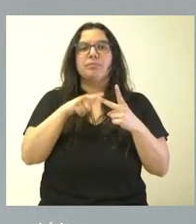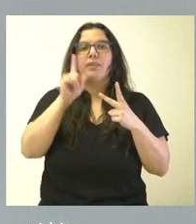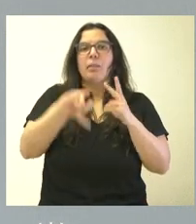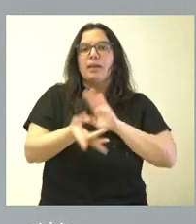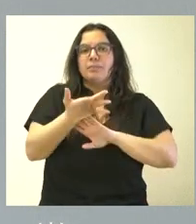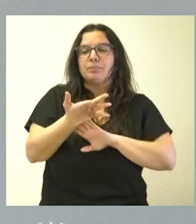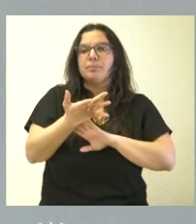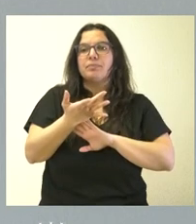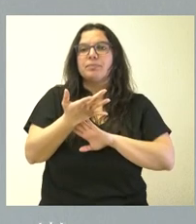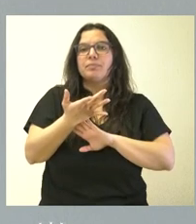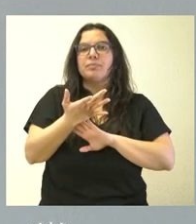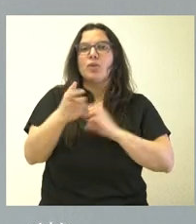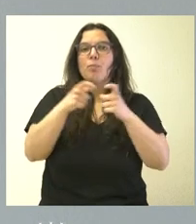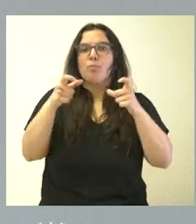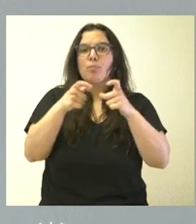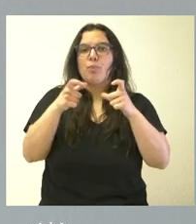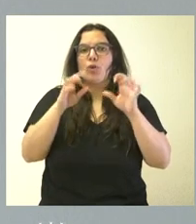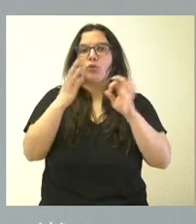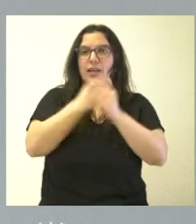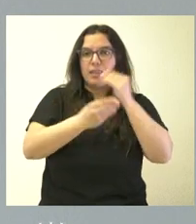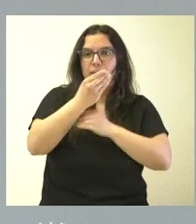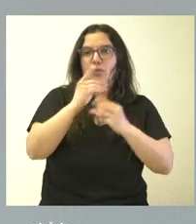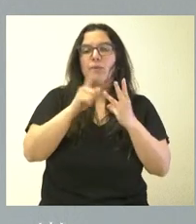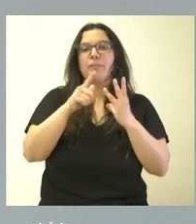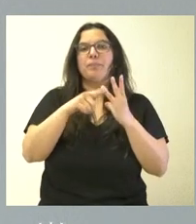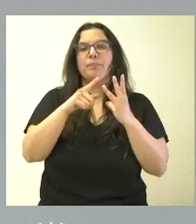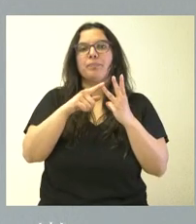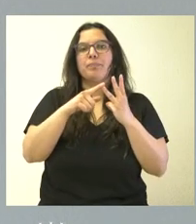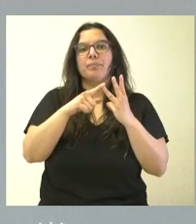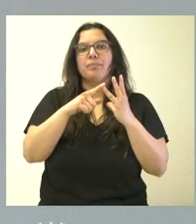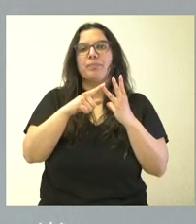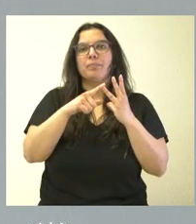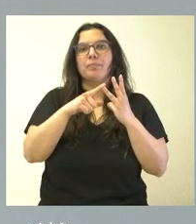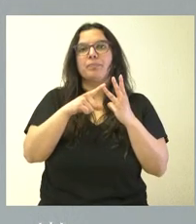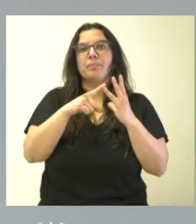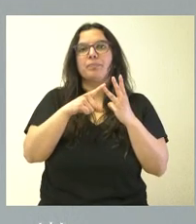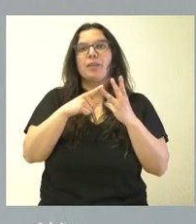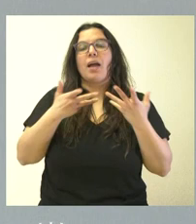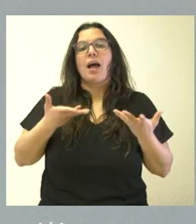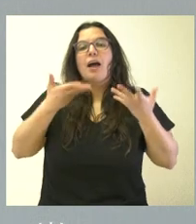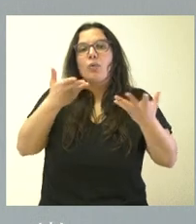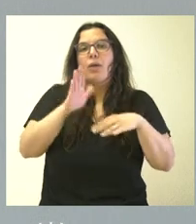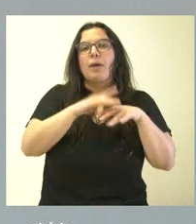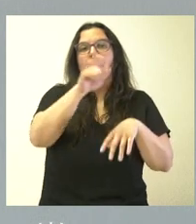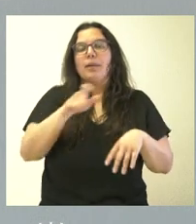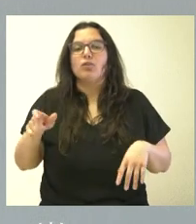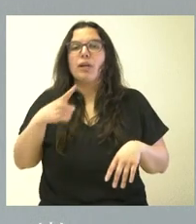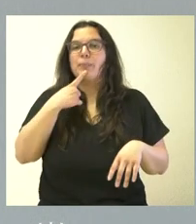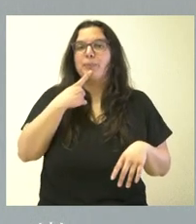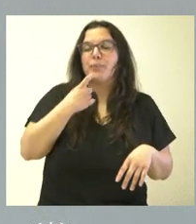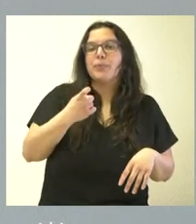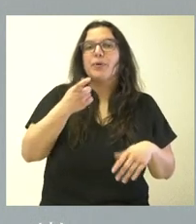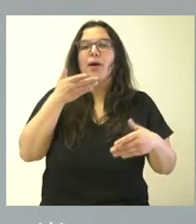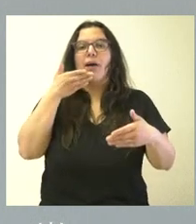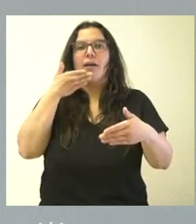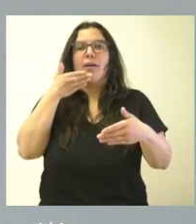el bono nacimiento. Hemos puesto en marcha la ayuda a las personas que tienen dificultades para acceder a